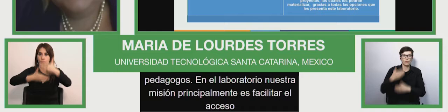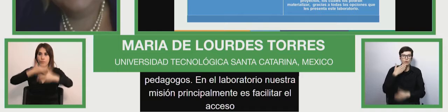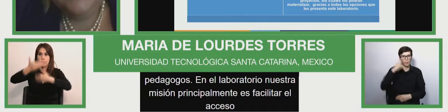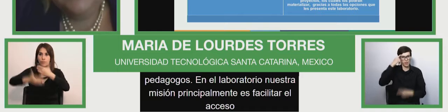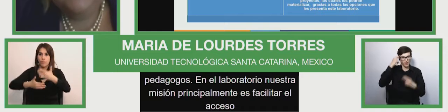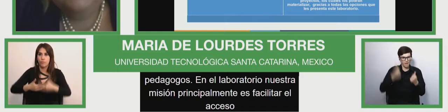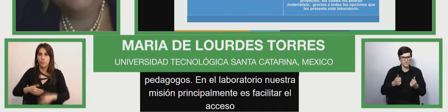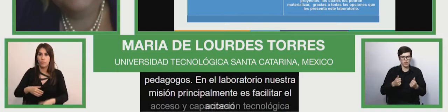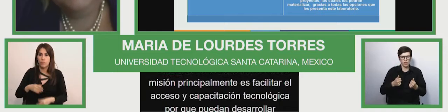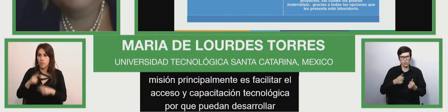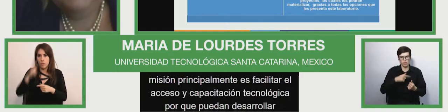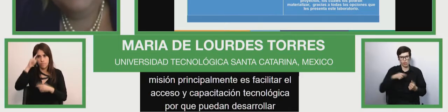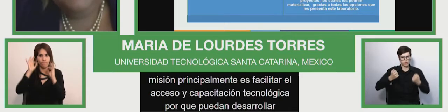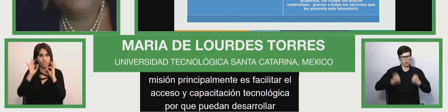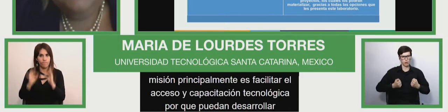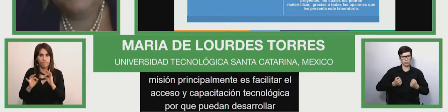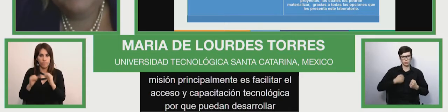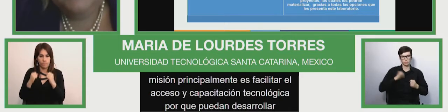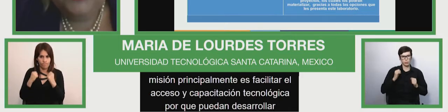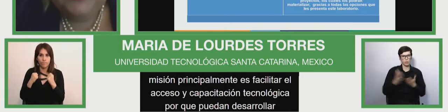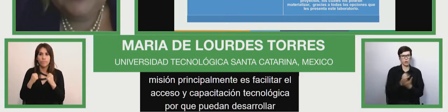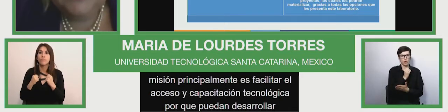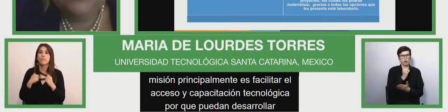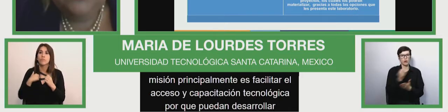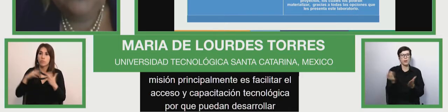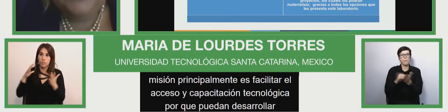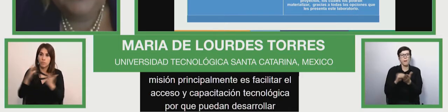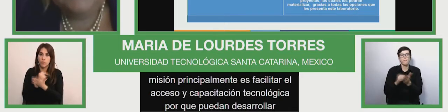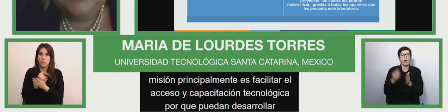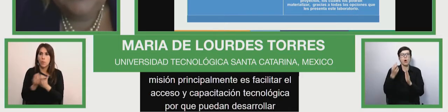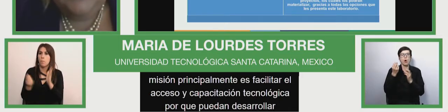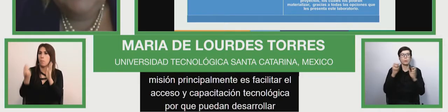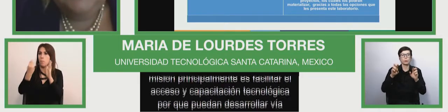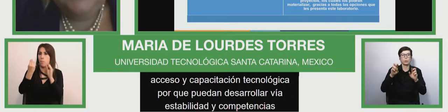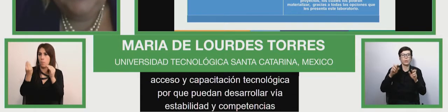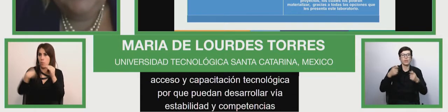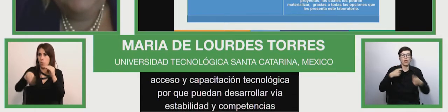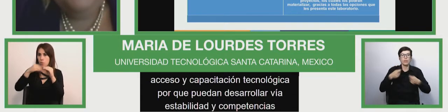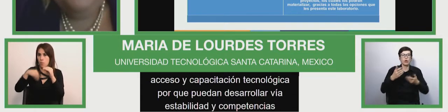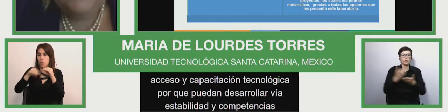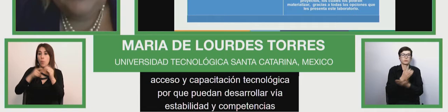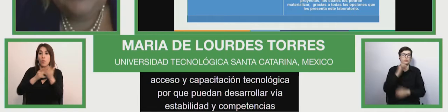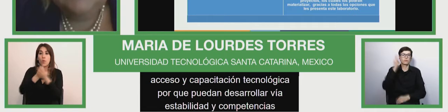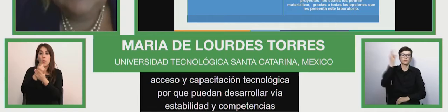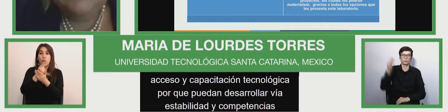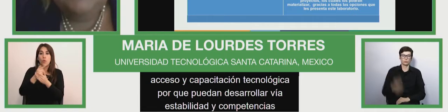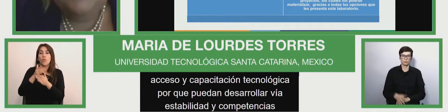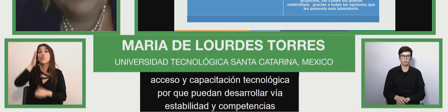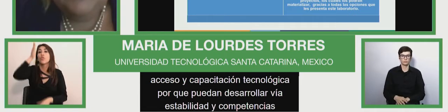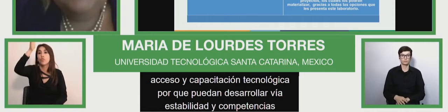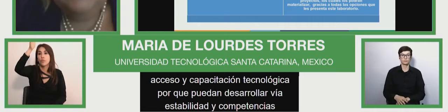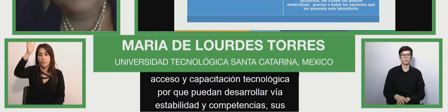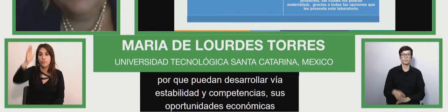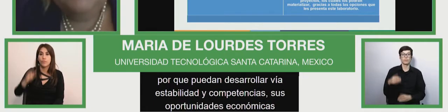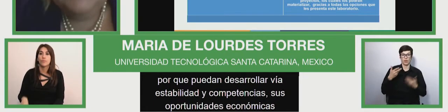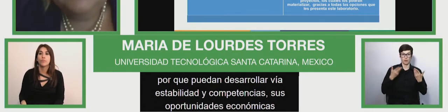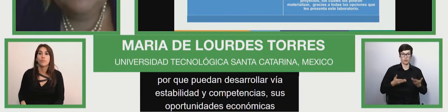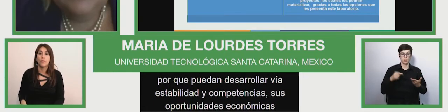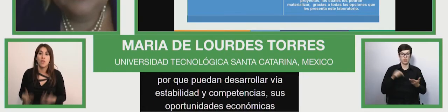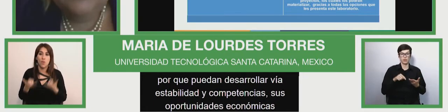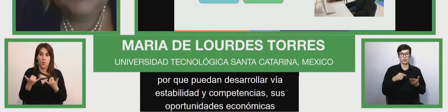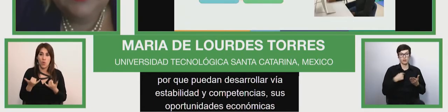competencias que obviamente les permitan tener más oportunidades económicas y aquí en la siguiente imagen me gustaría